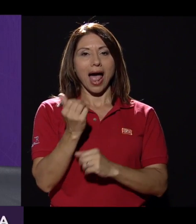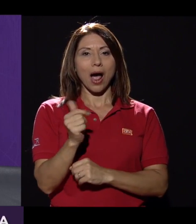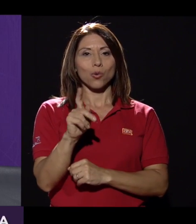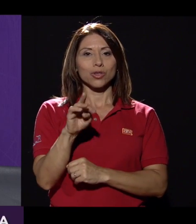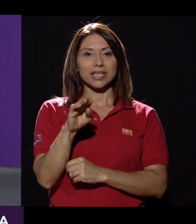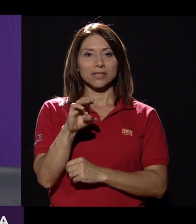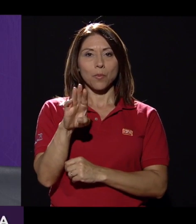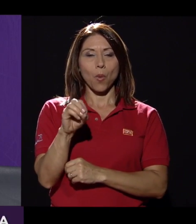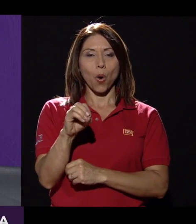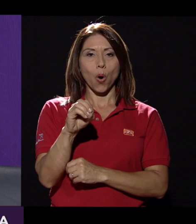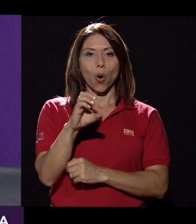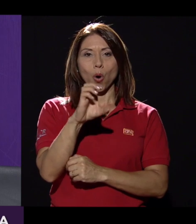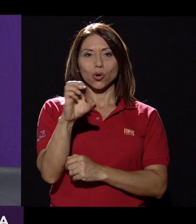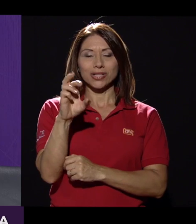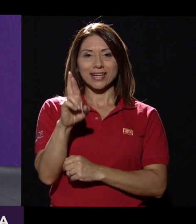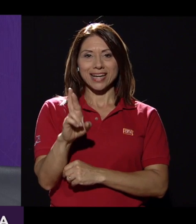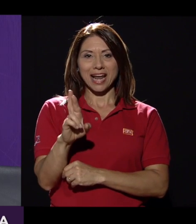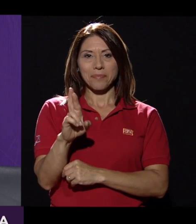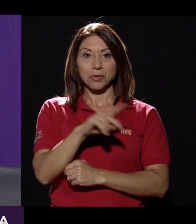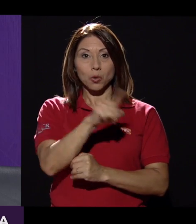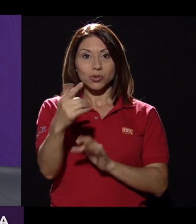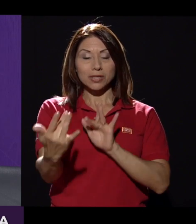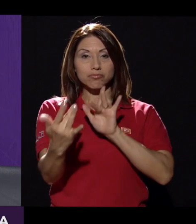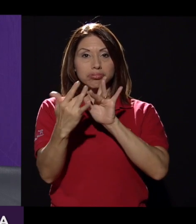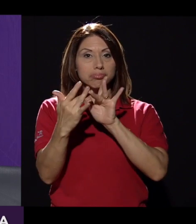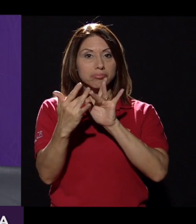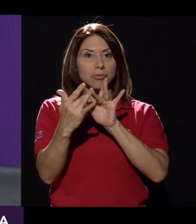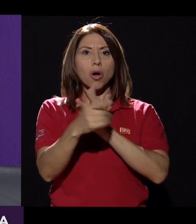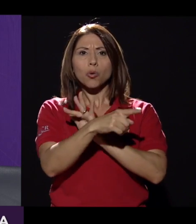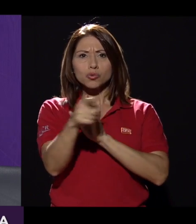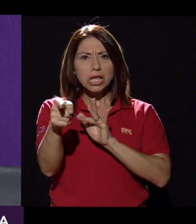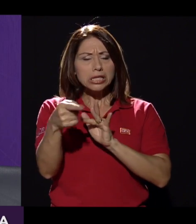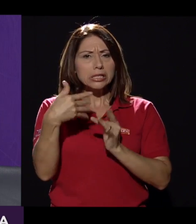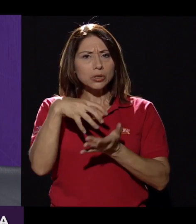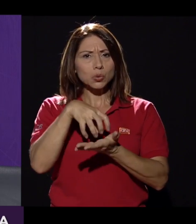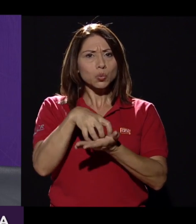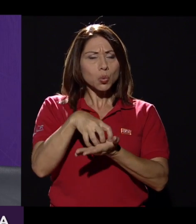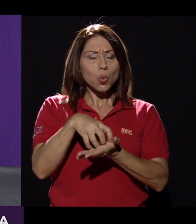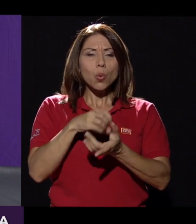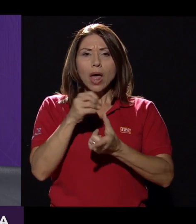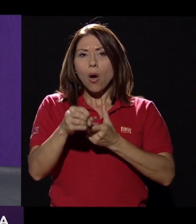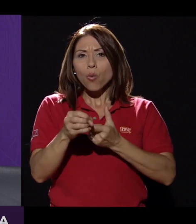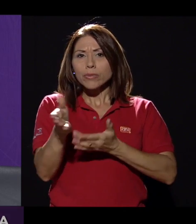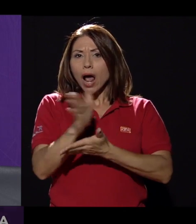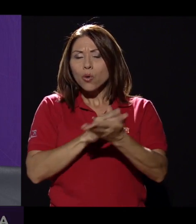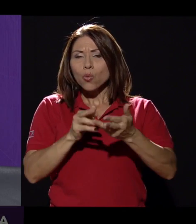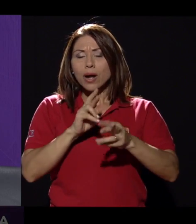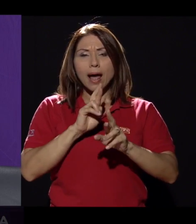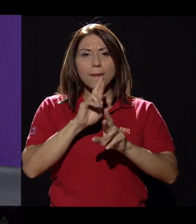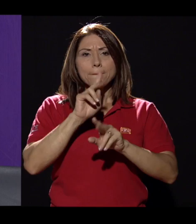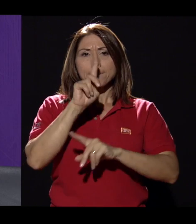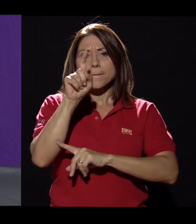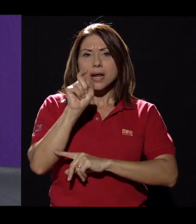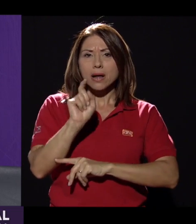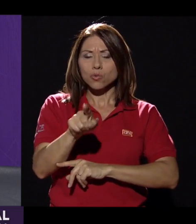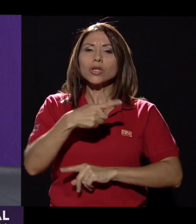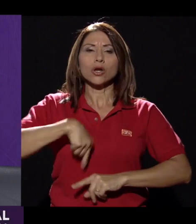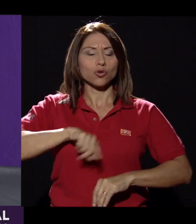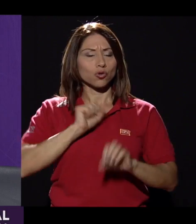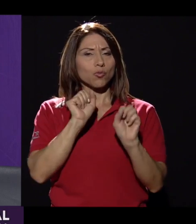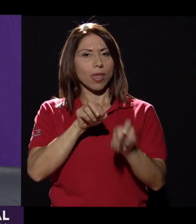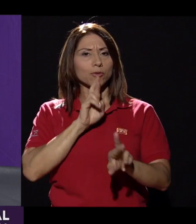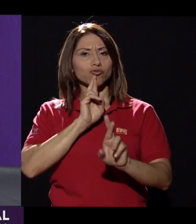costa rica. Se comunican nosotros cualquier duda, cualquier inquietud, nosotros ahí también tenemos un chat, ¿verdad?